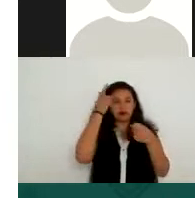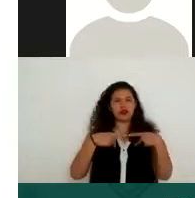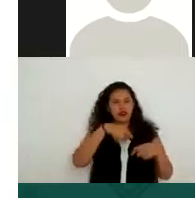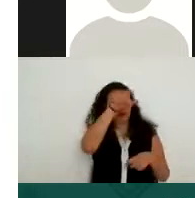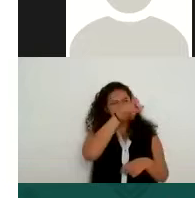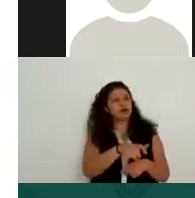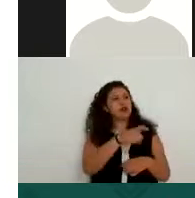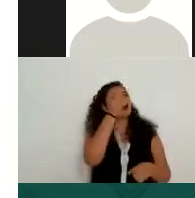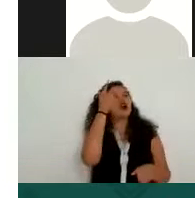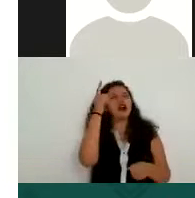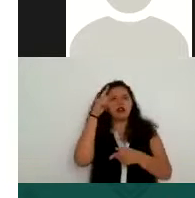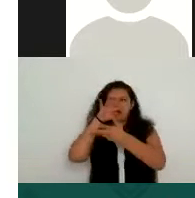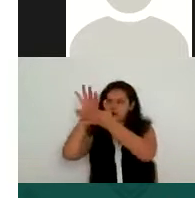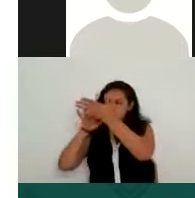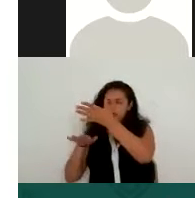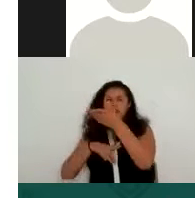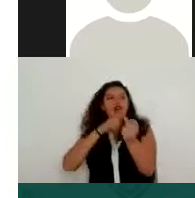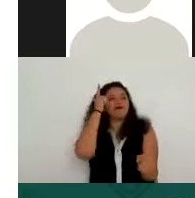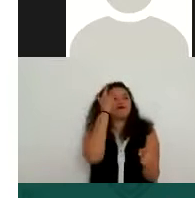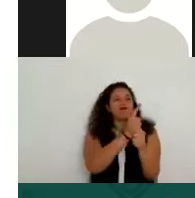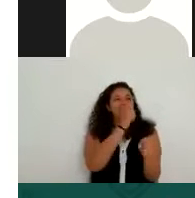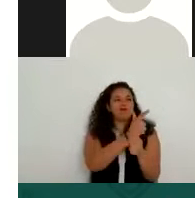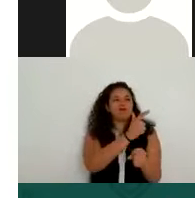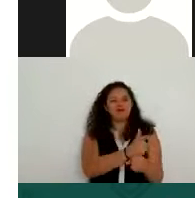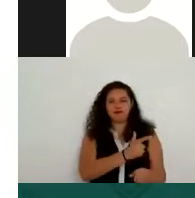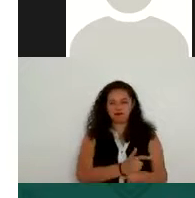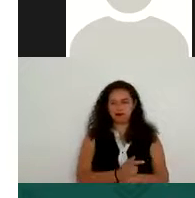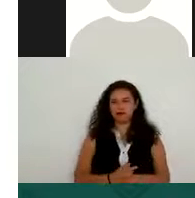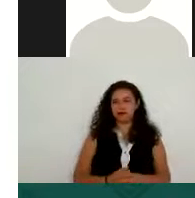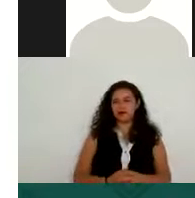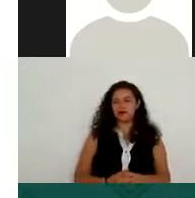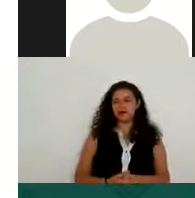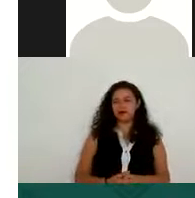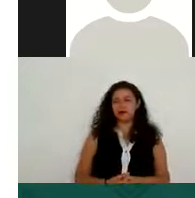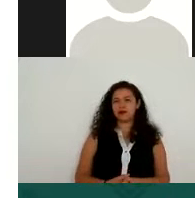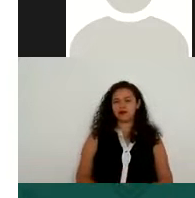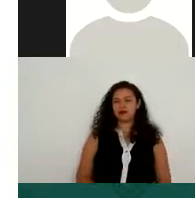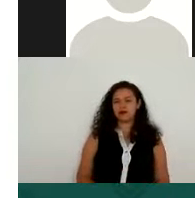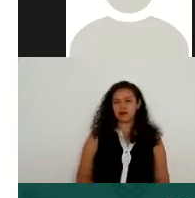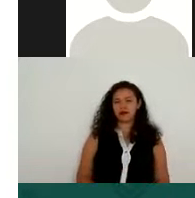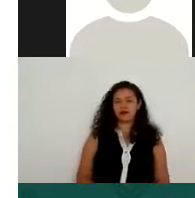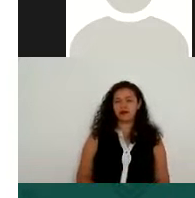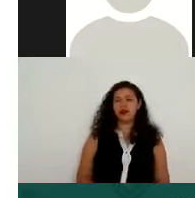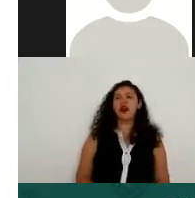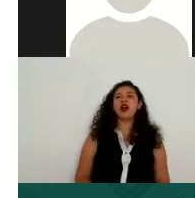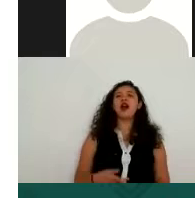pues es todo lo demás que viene, ¿no? Pero te va acercando ya a una persona.